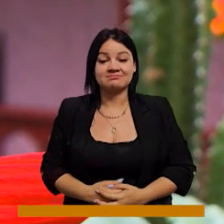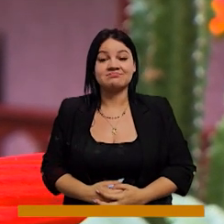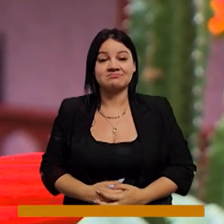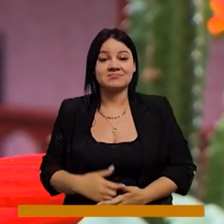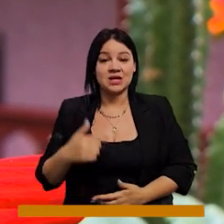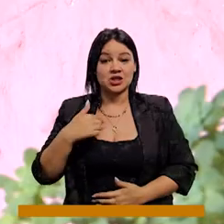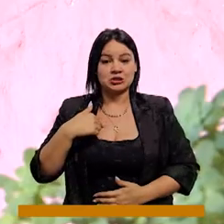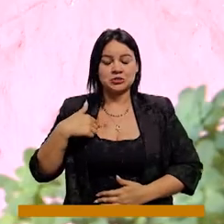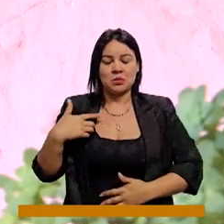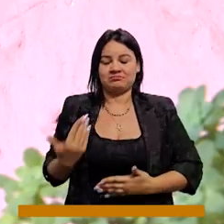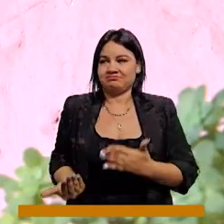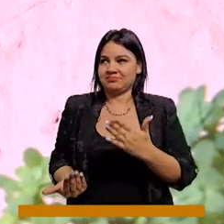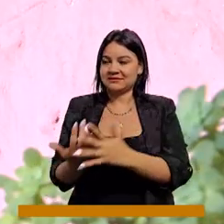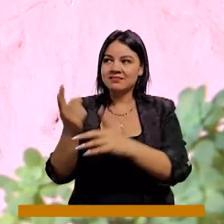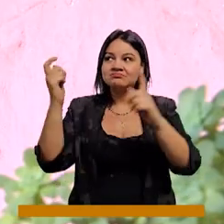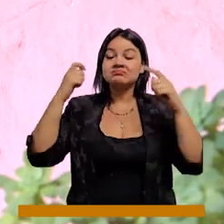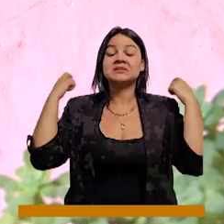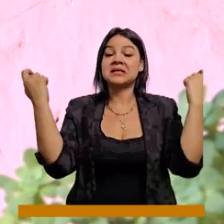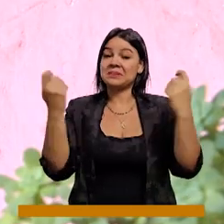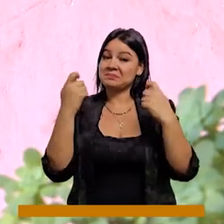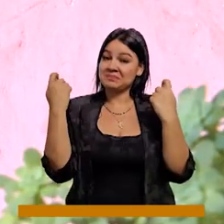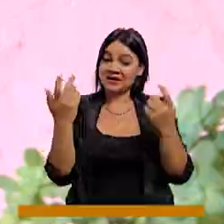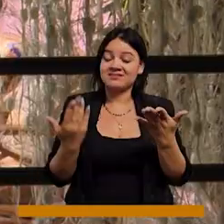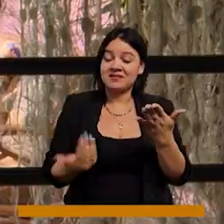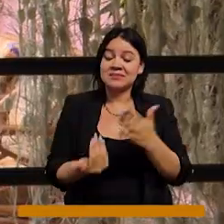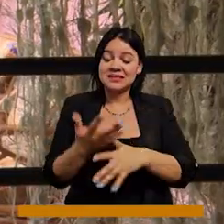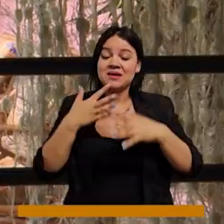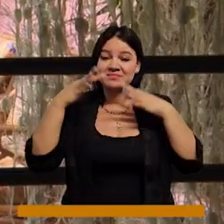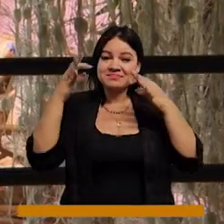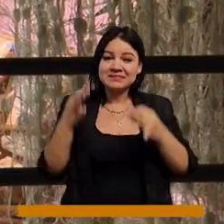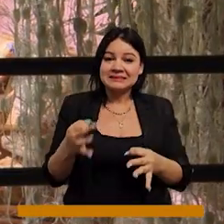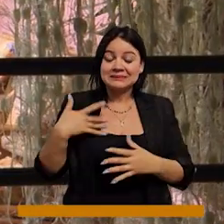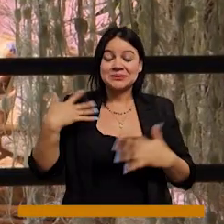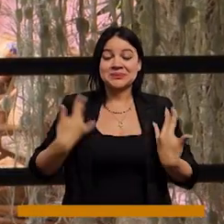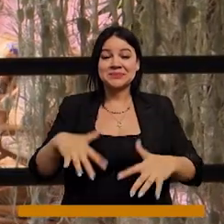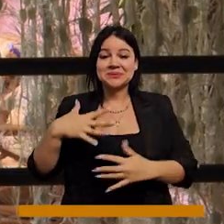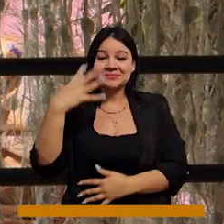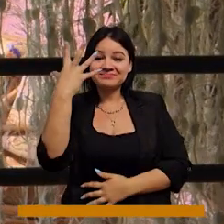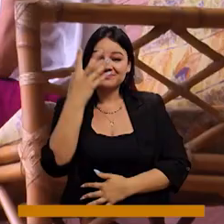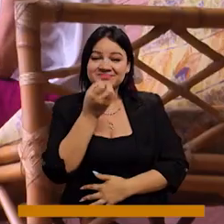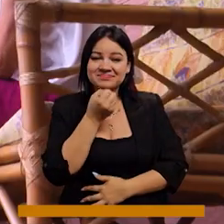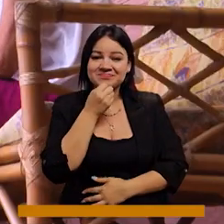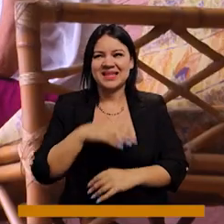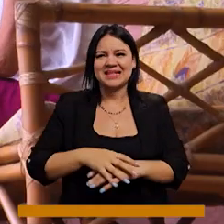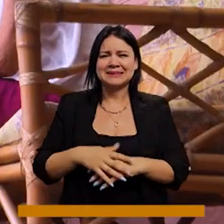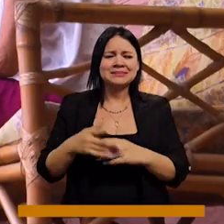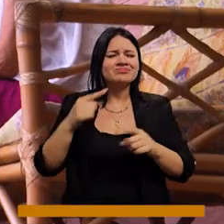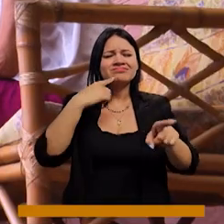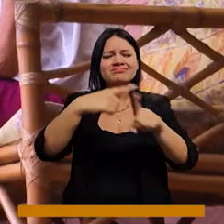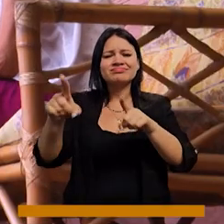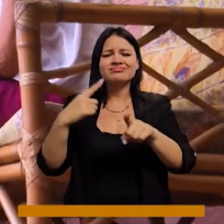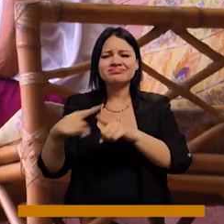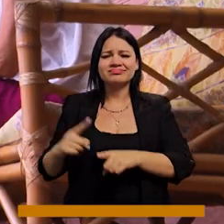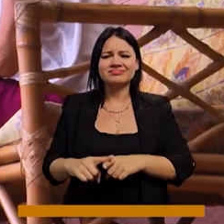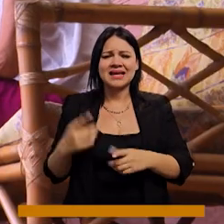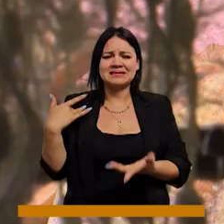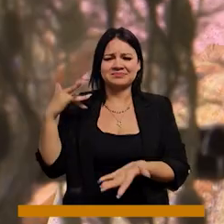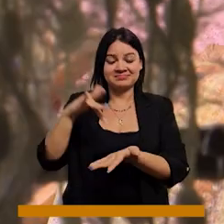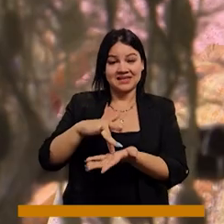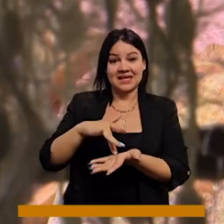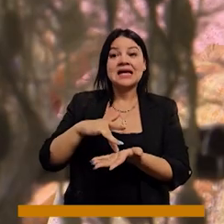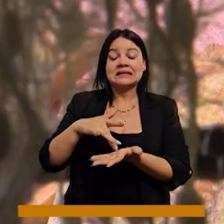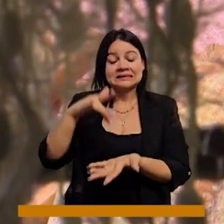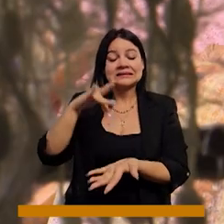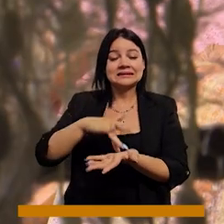Ahí fue donde yo hice toda mi campaña prácticamente. Claro. Entonces escogí la U, nos metimos así por el garabato, por donde llegó tres